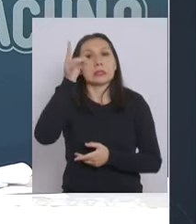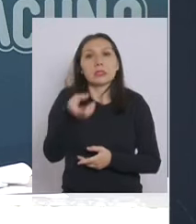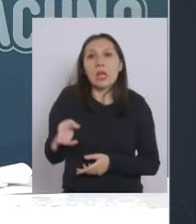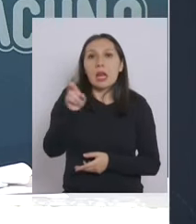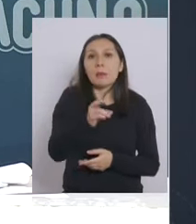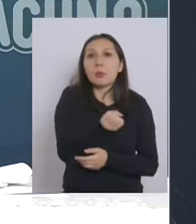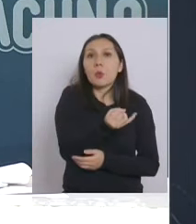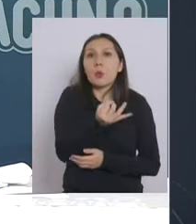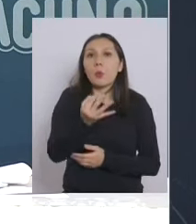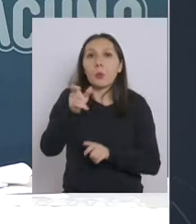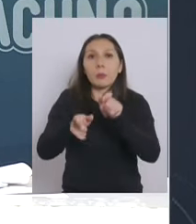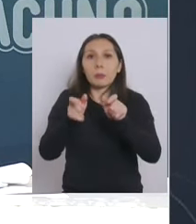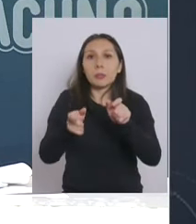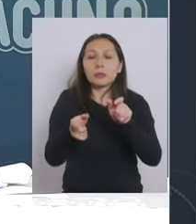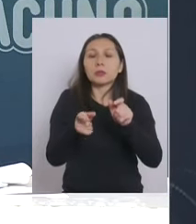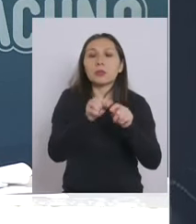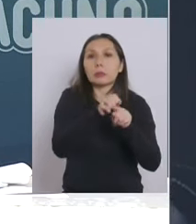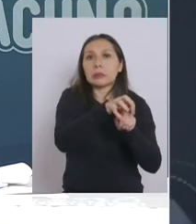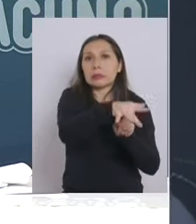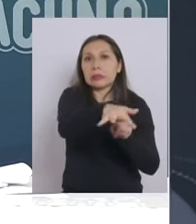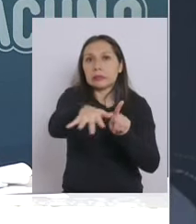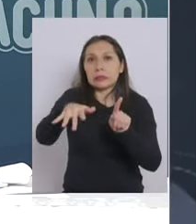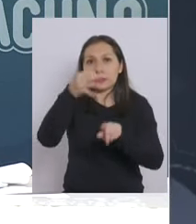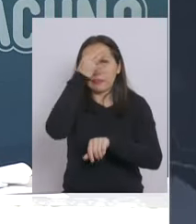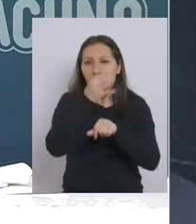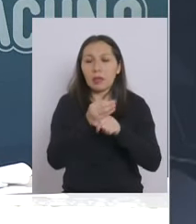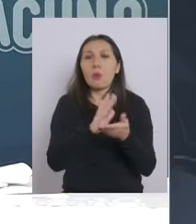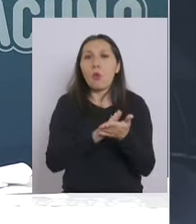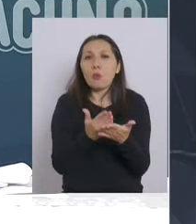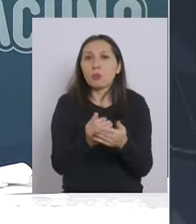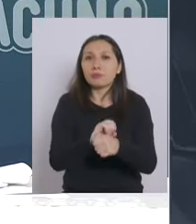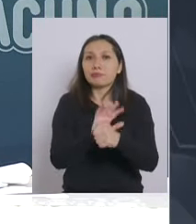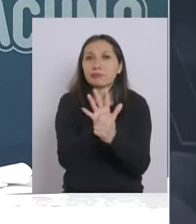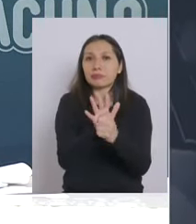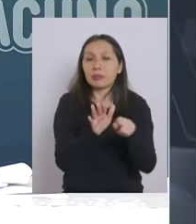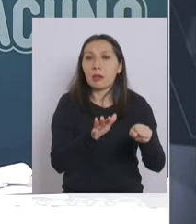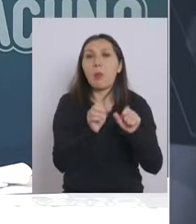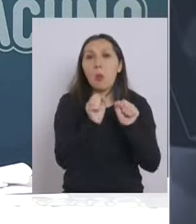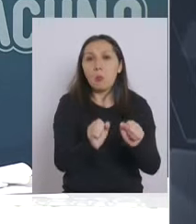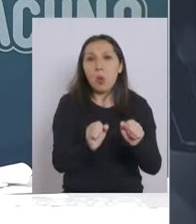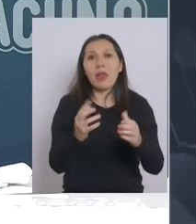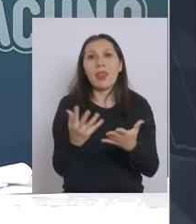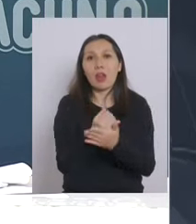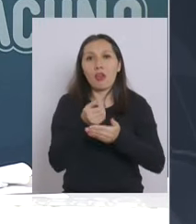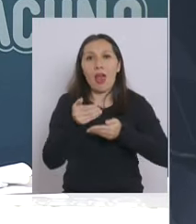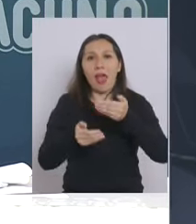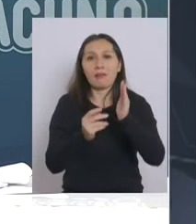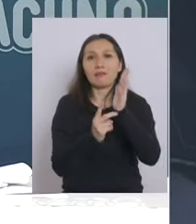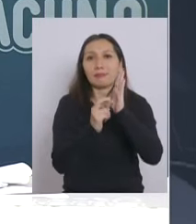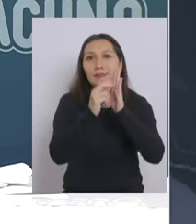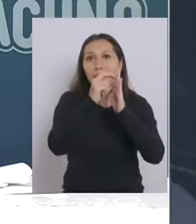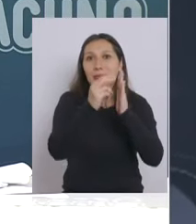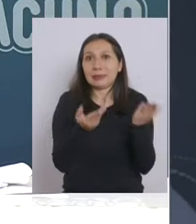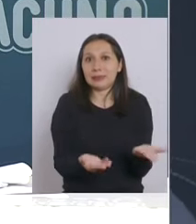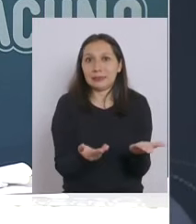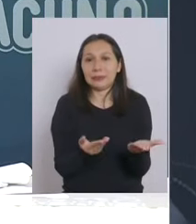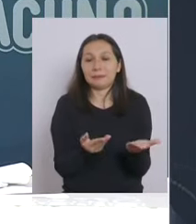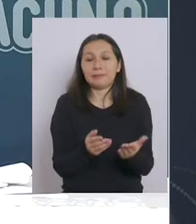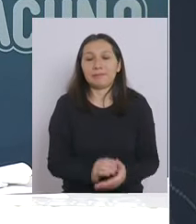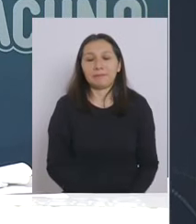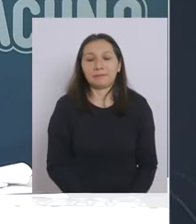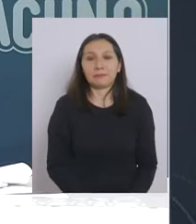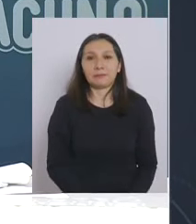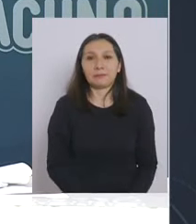incidencia y también la positividad de los casos para lograr avanzar así que si